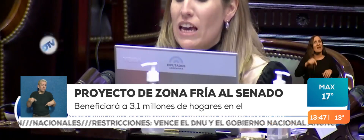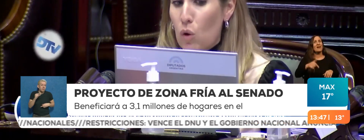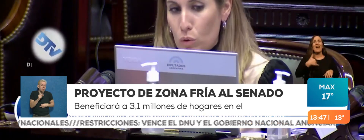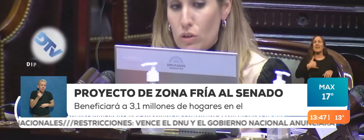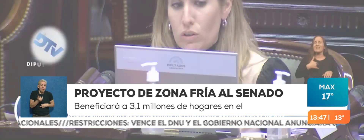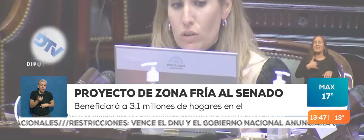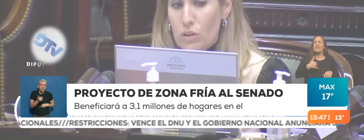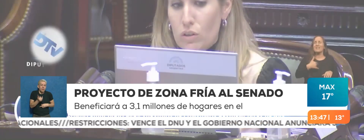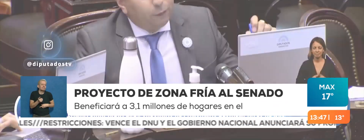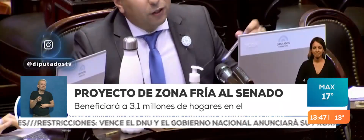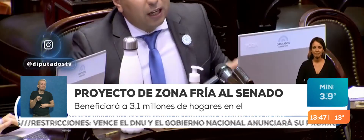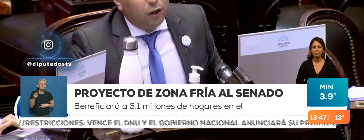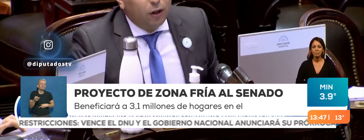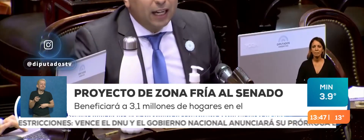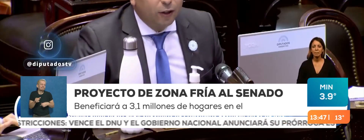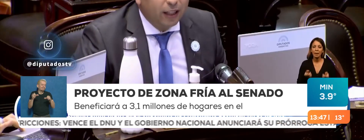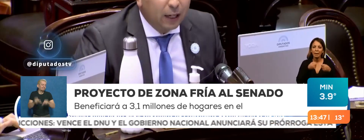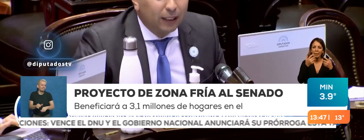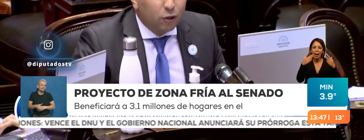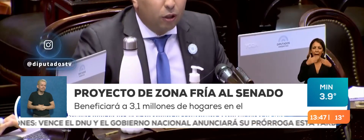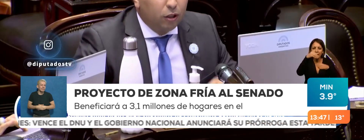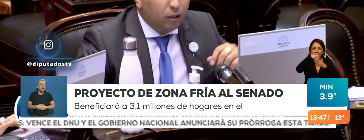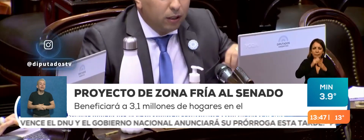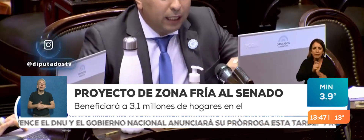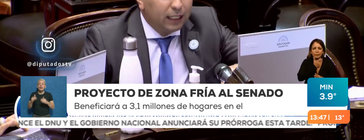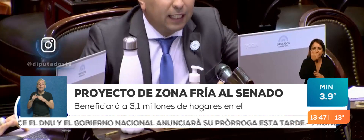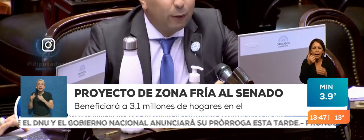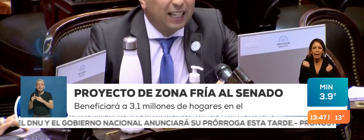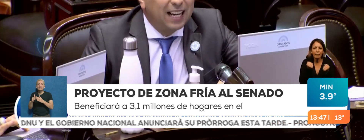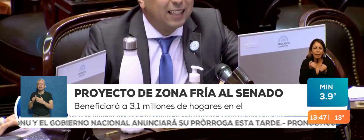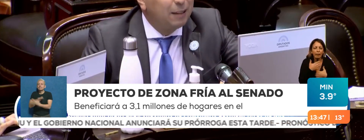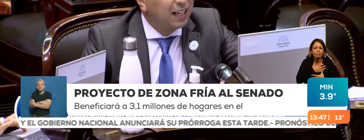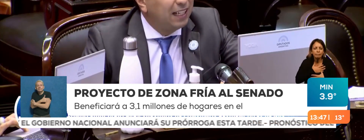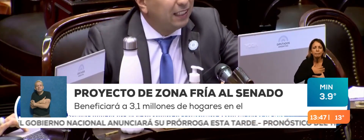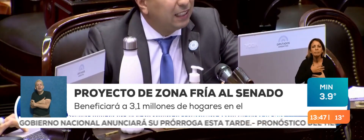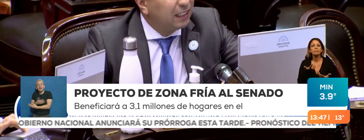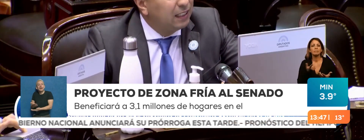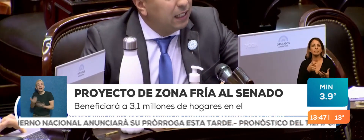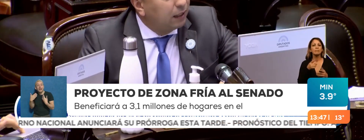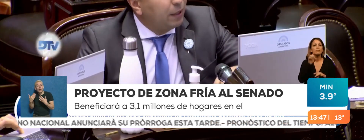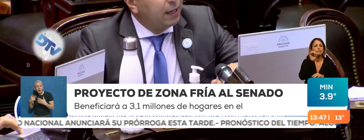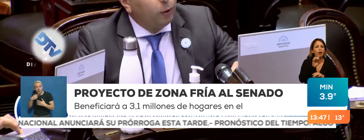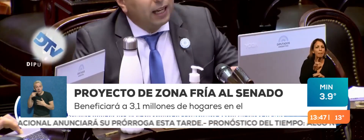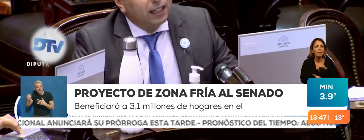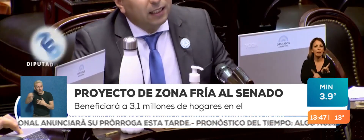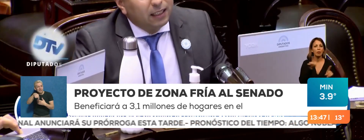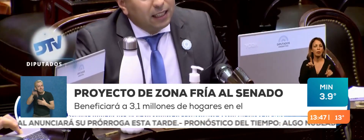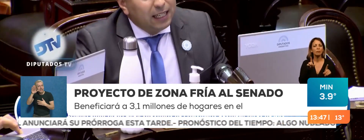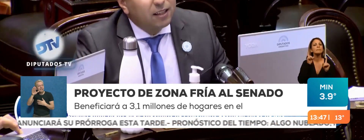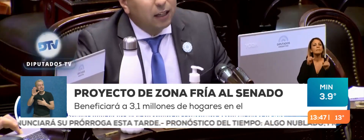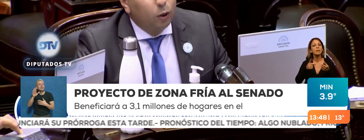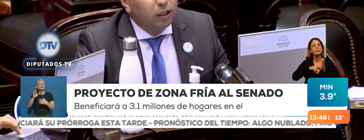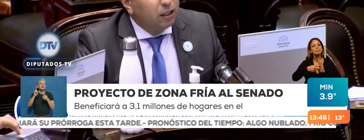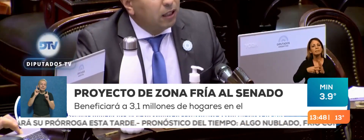país, es injusto. Calefaccionar los hogares hoy día no es tan solo que nuestras casas estén más calentitas, también es cuidar